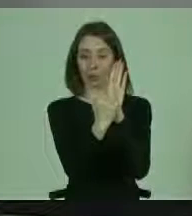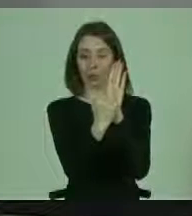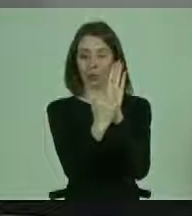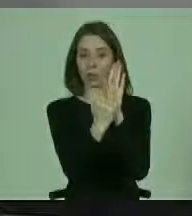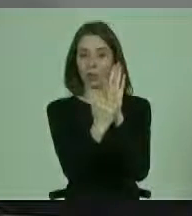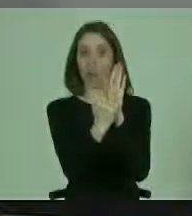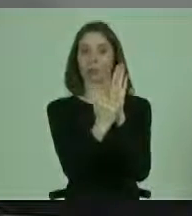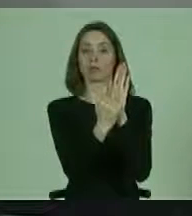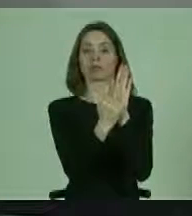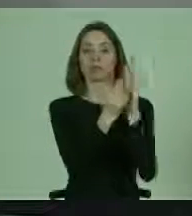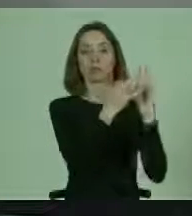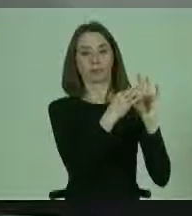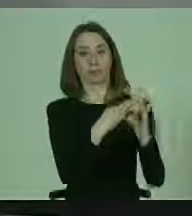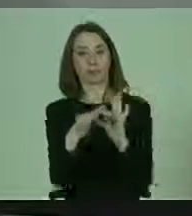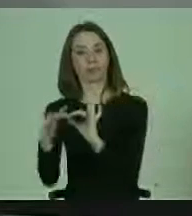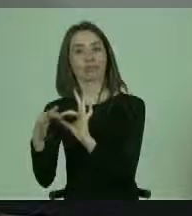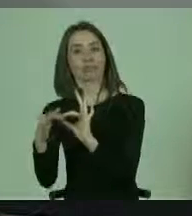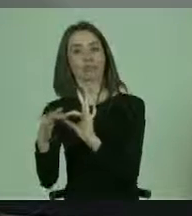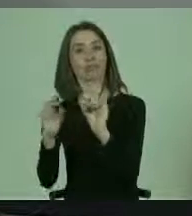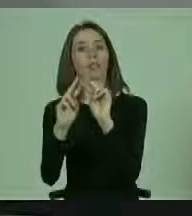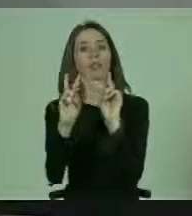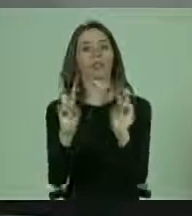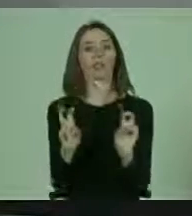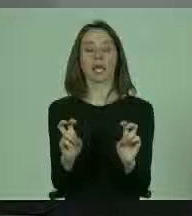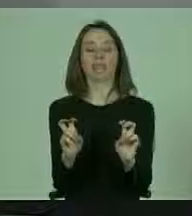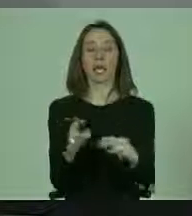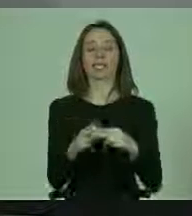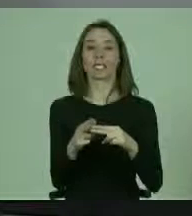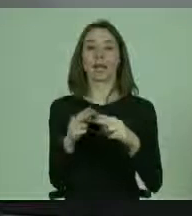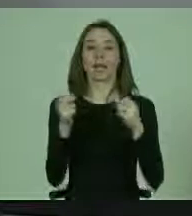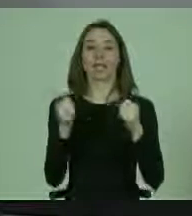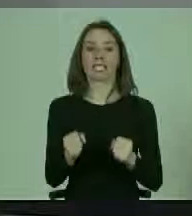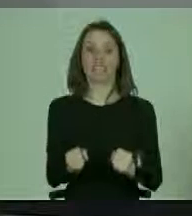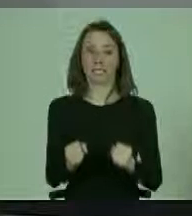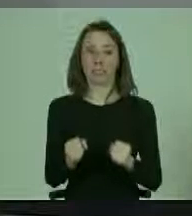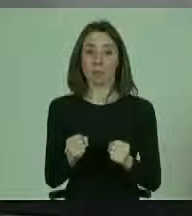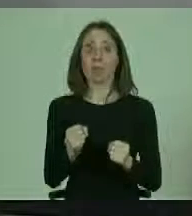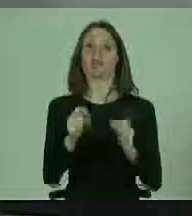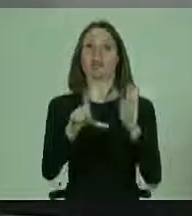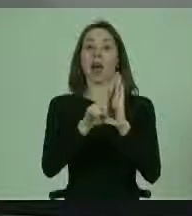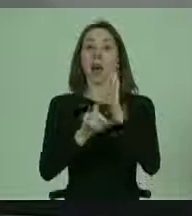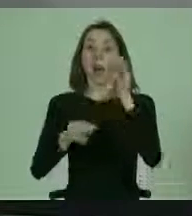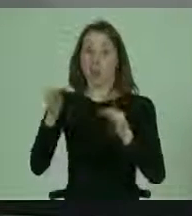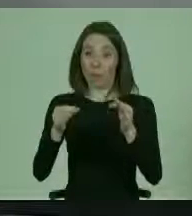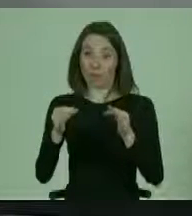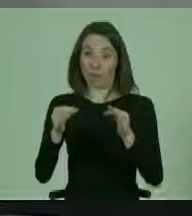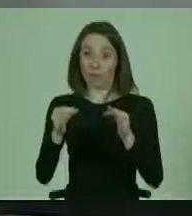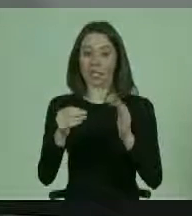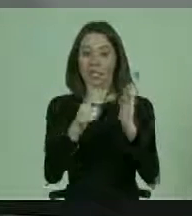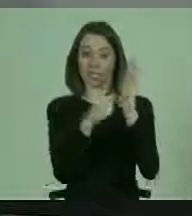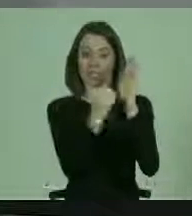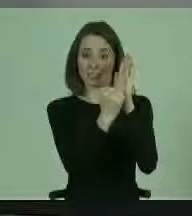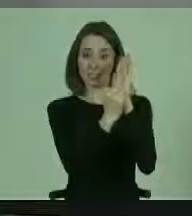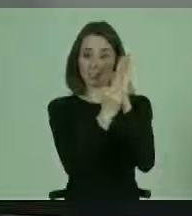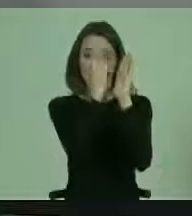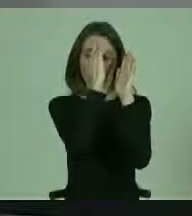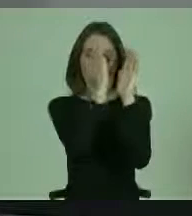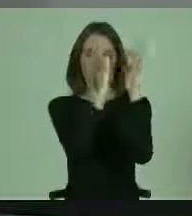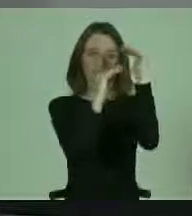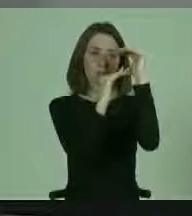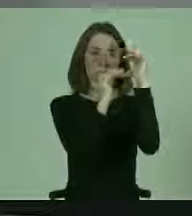nos lleva al tema de la capacidad jurídica es un artículo cuya proyección es mucho mayor.